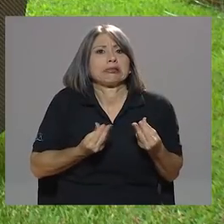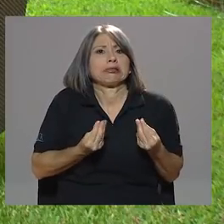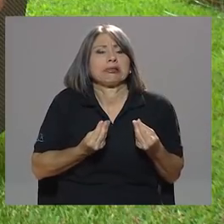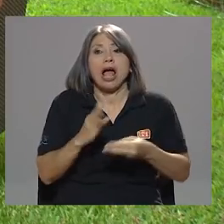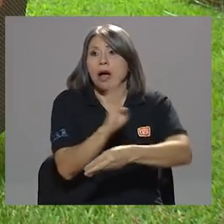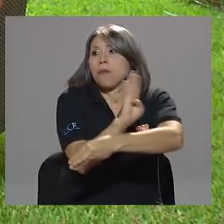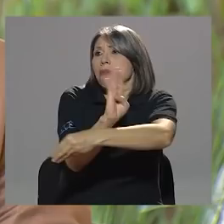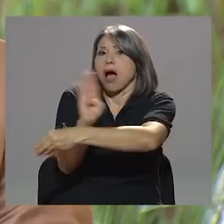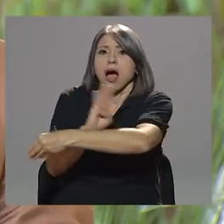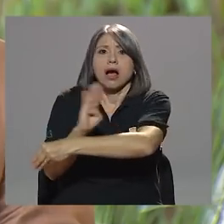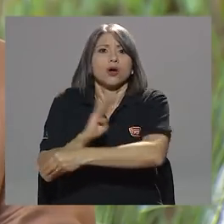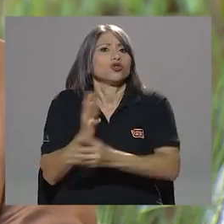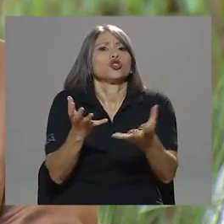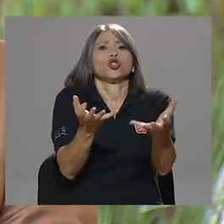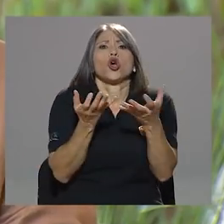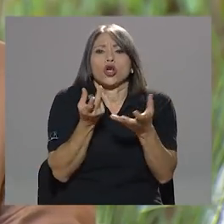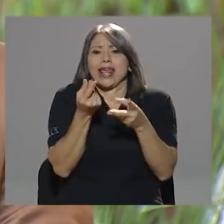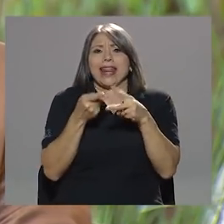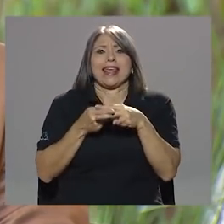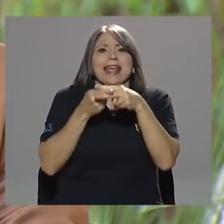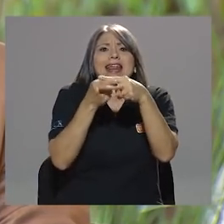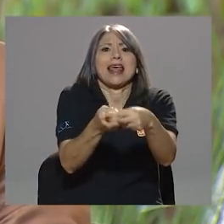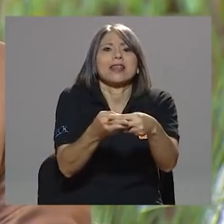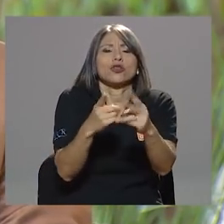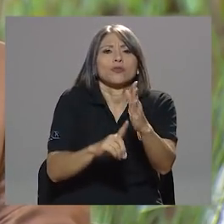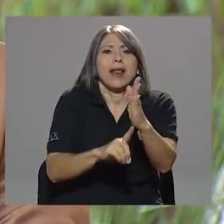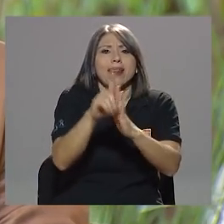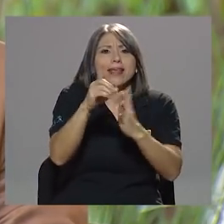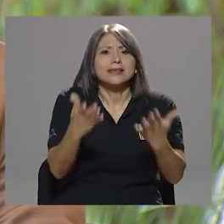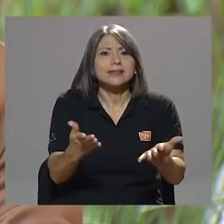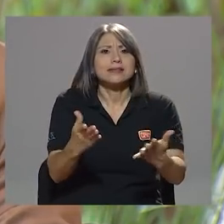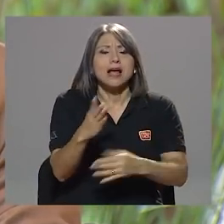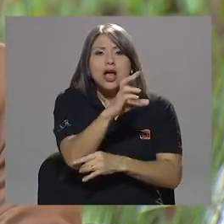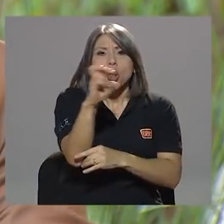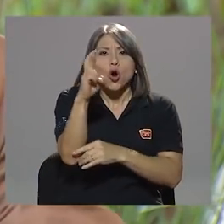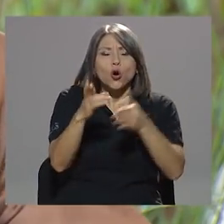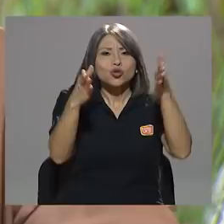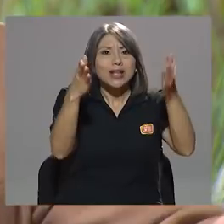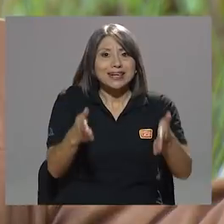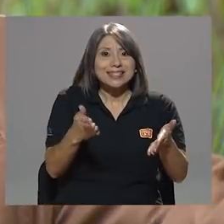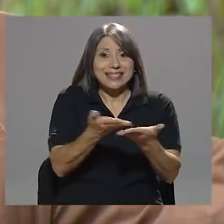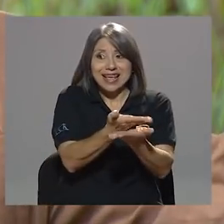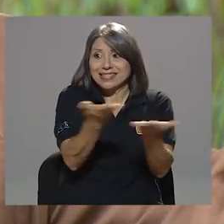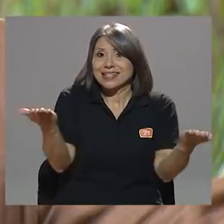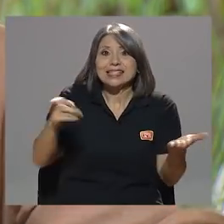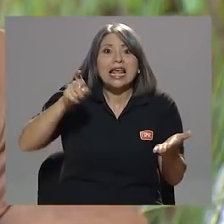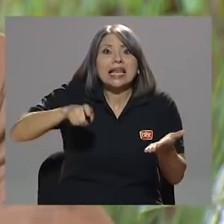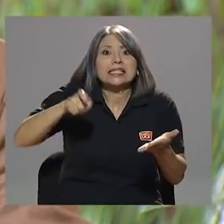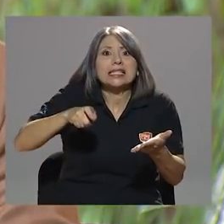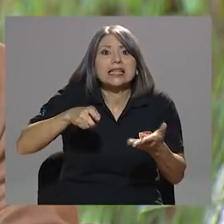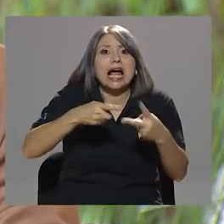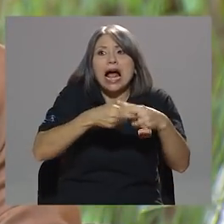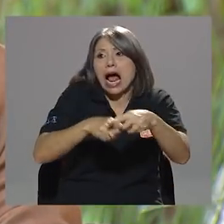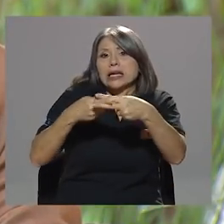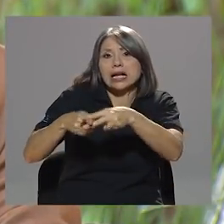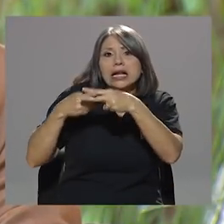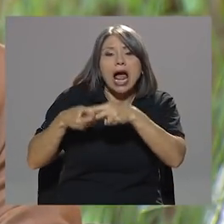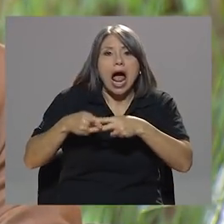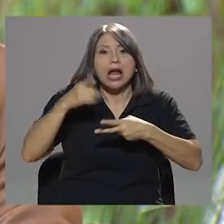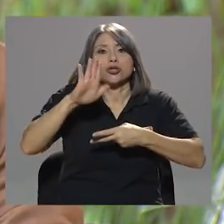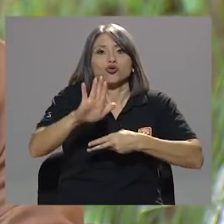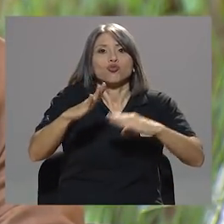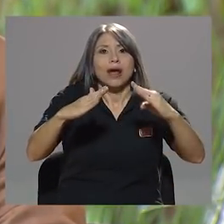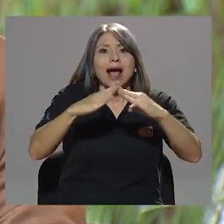los bancos no quieran dar créditos para el desarrollo, que los costarricenses que ocupan de hacer una reparación en una casita,